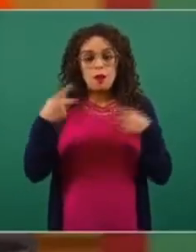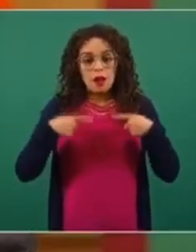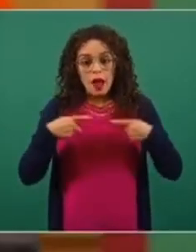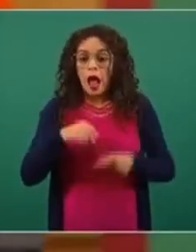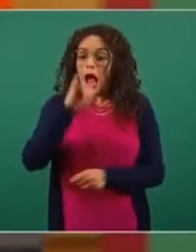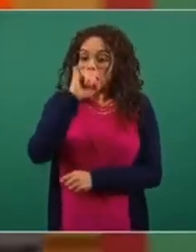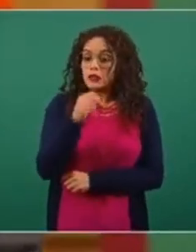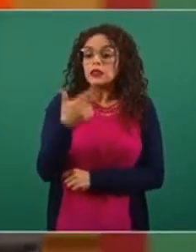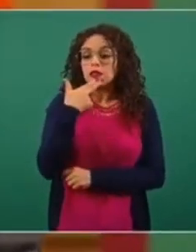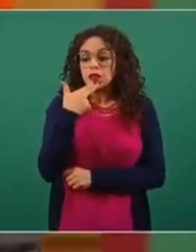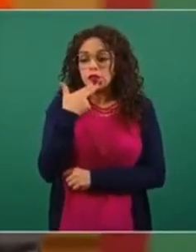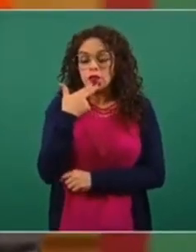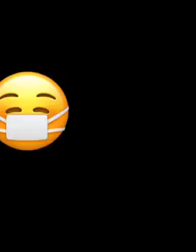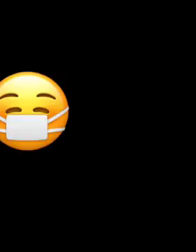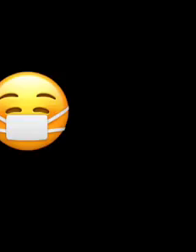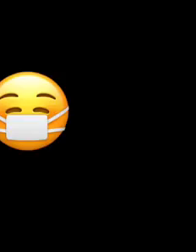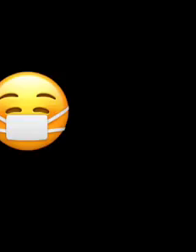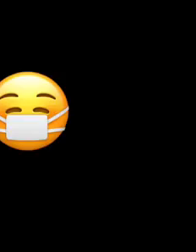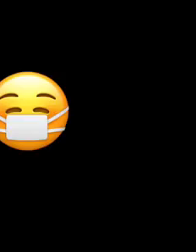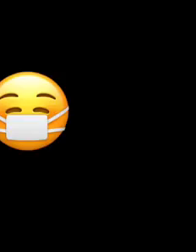comparado con los que no le sirve.